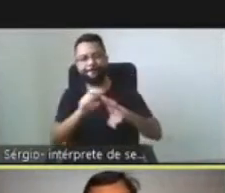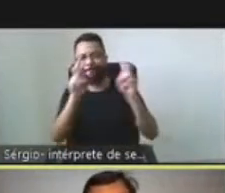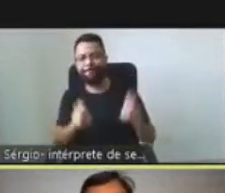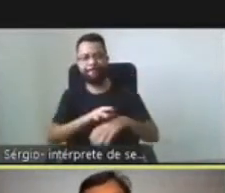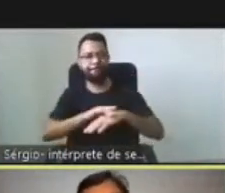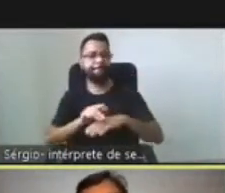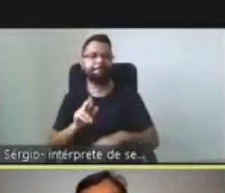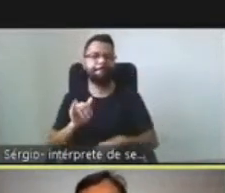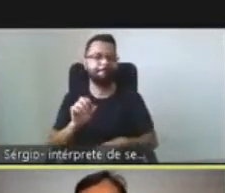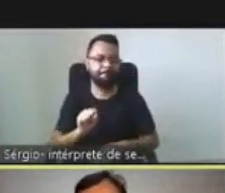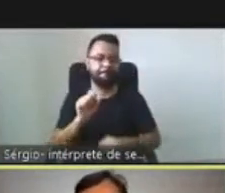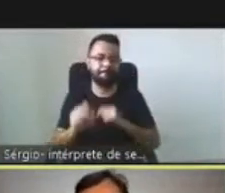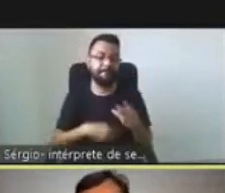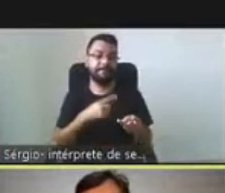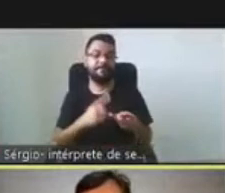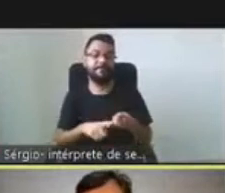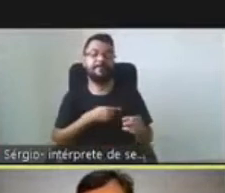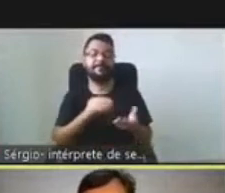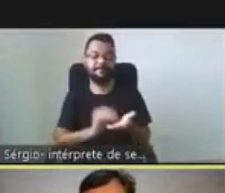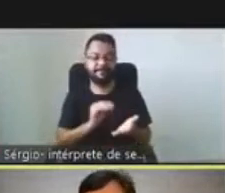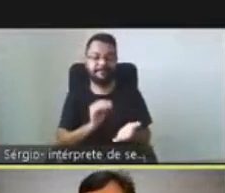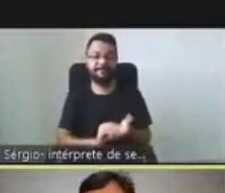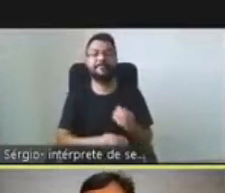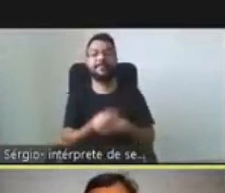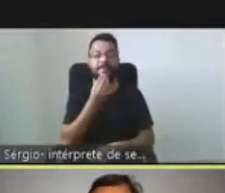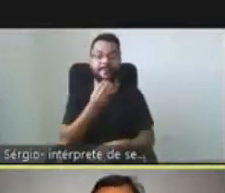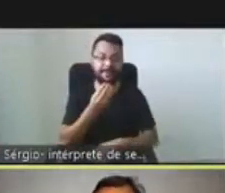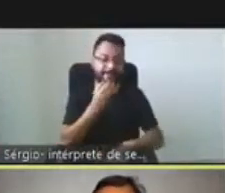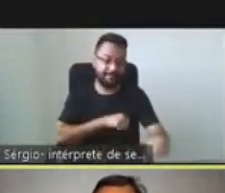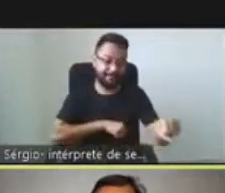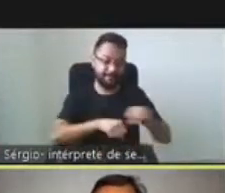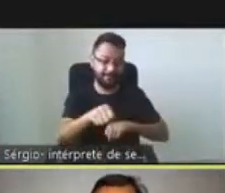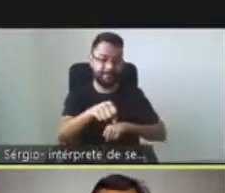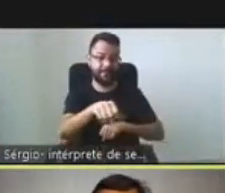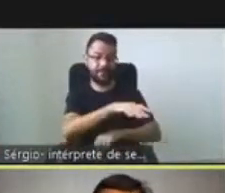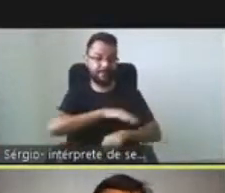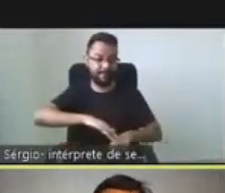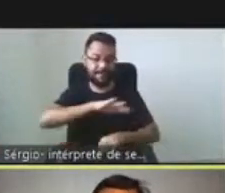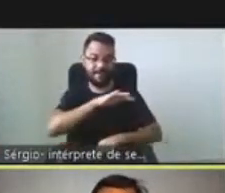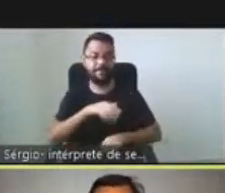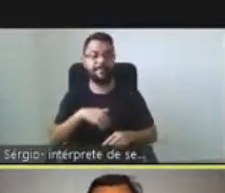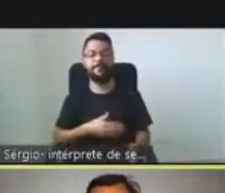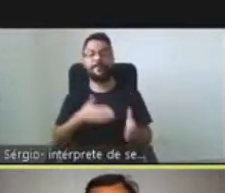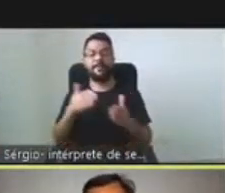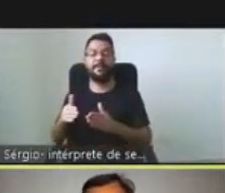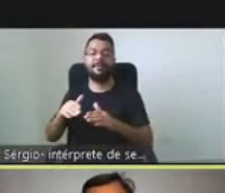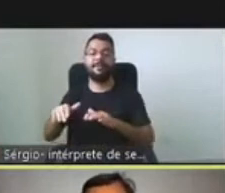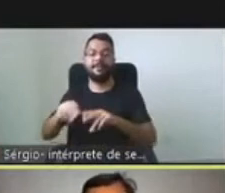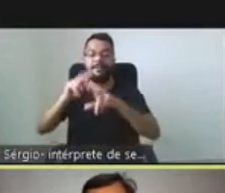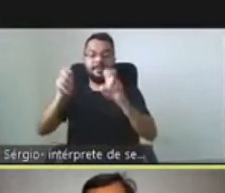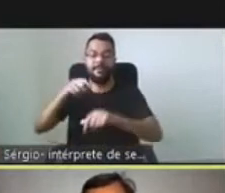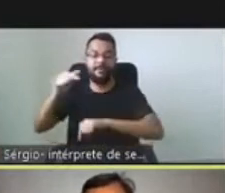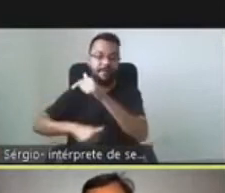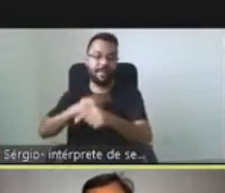también hay falta de oportunidades para la formación profesional. En el área laboral nos encontramos con ambientes no